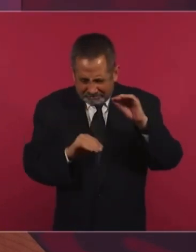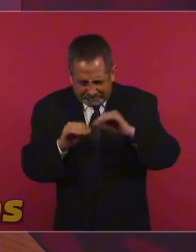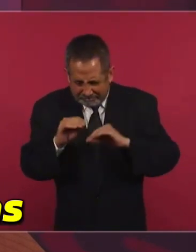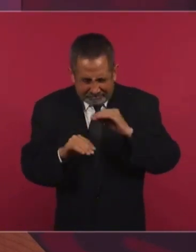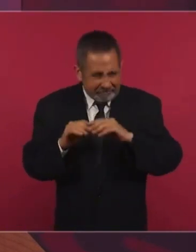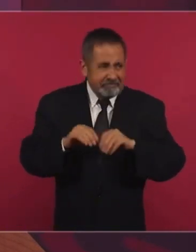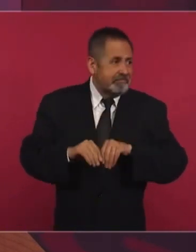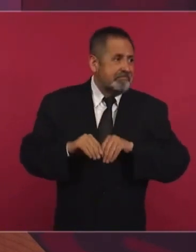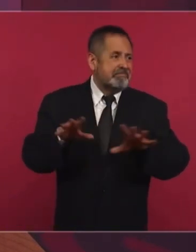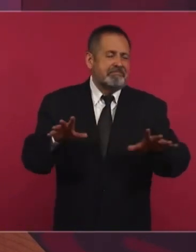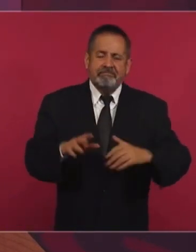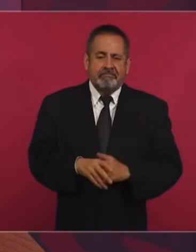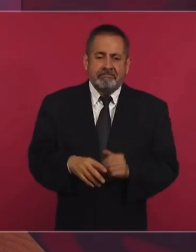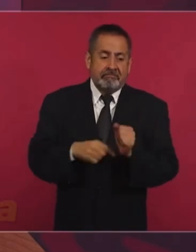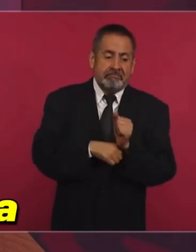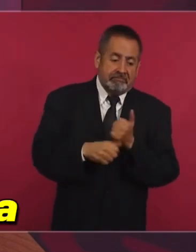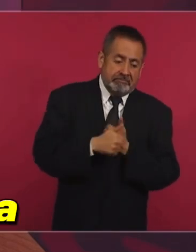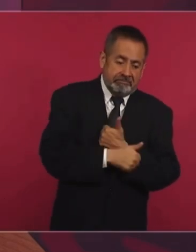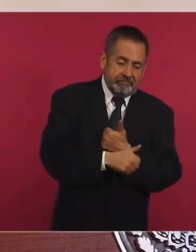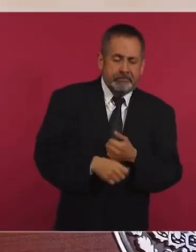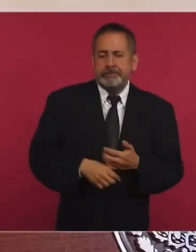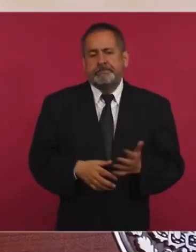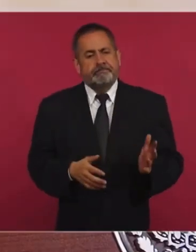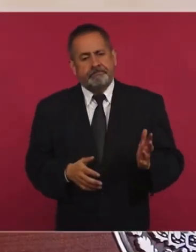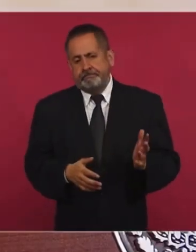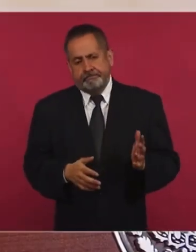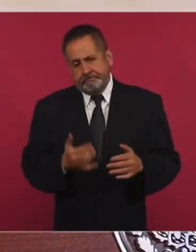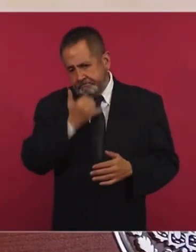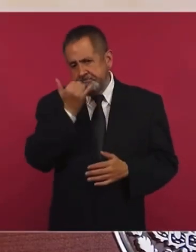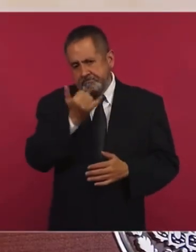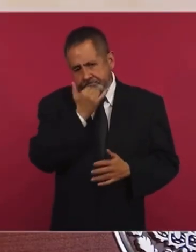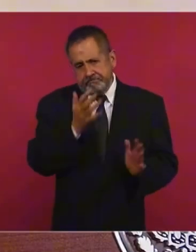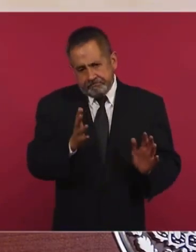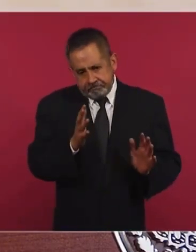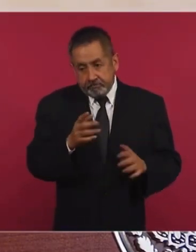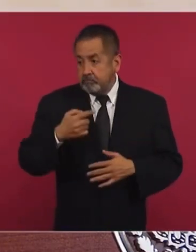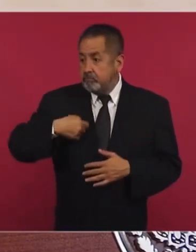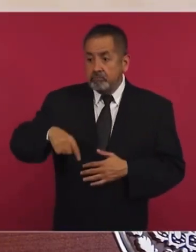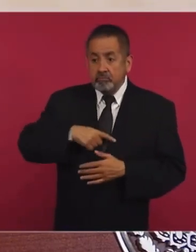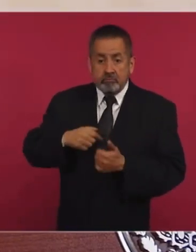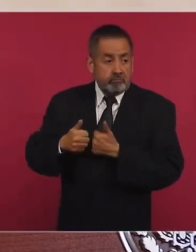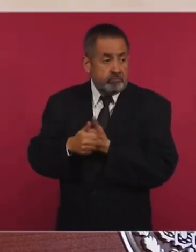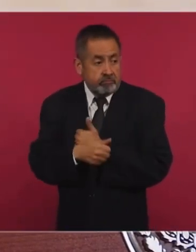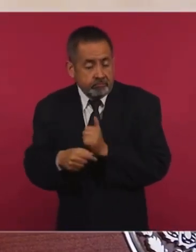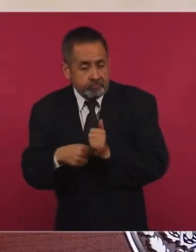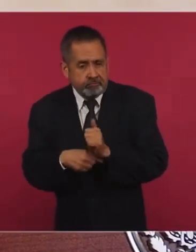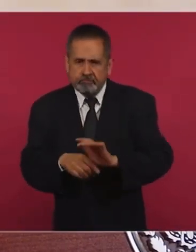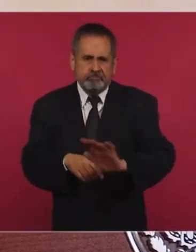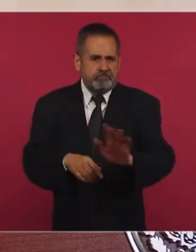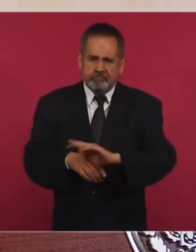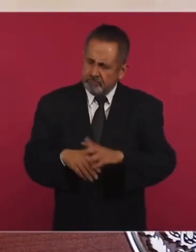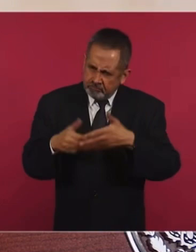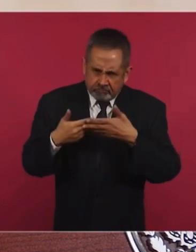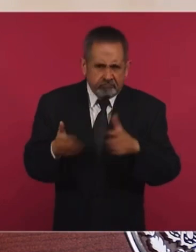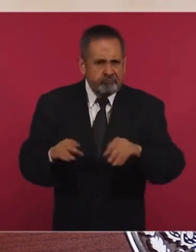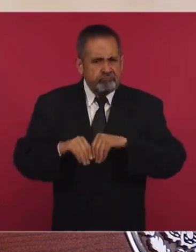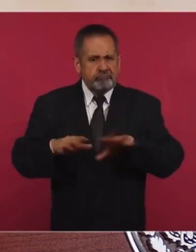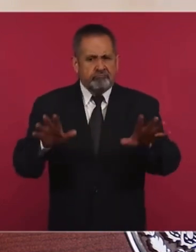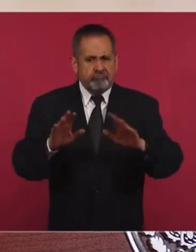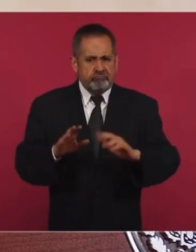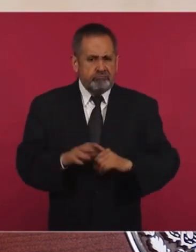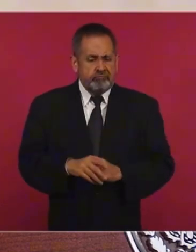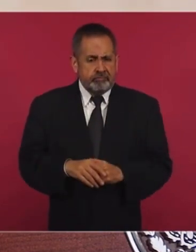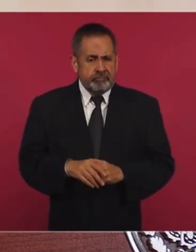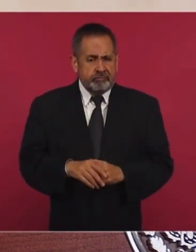ocultar las cosas, nosotros no ocultamos nada, al contrario, si se